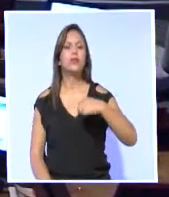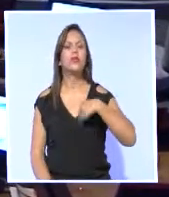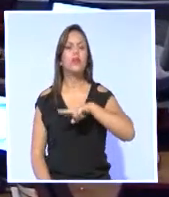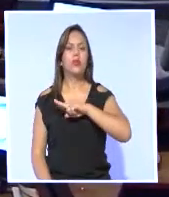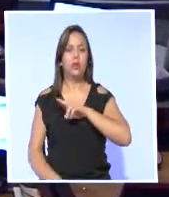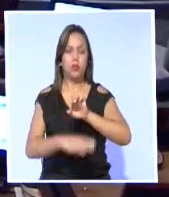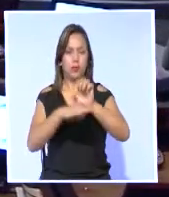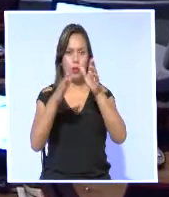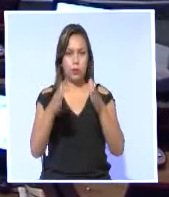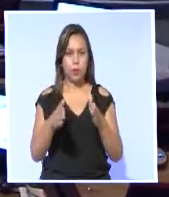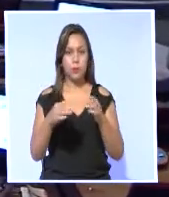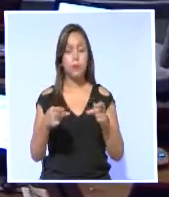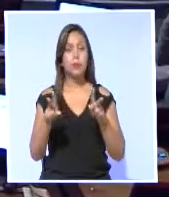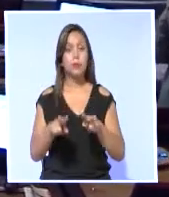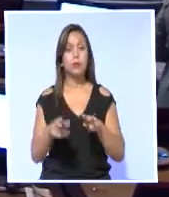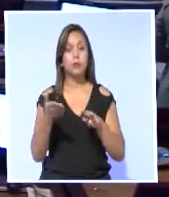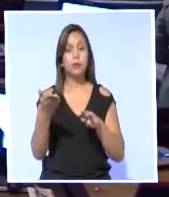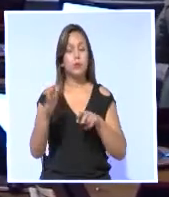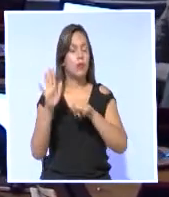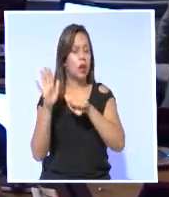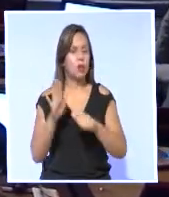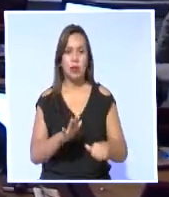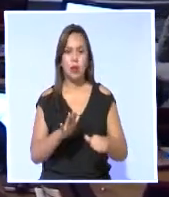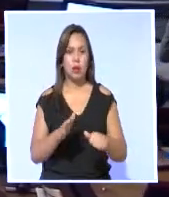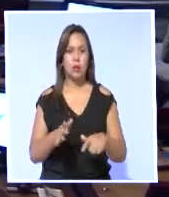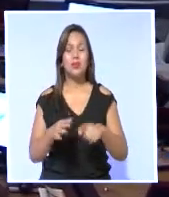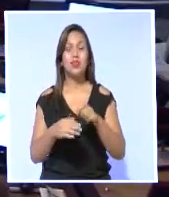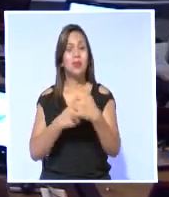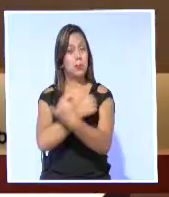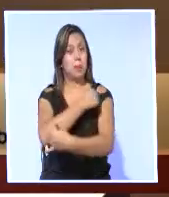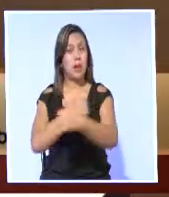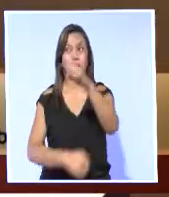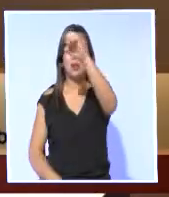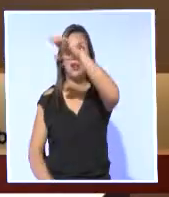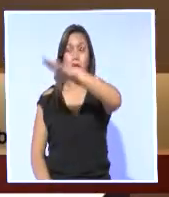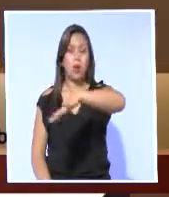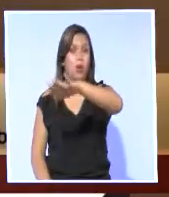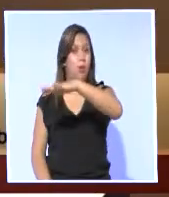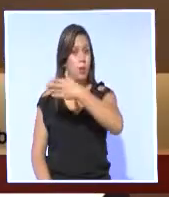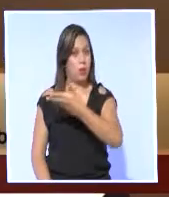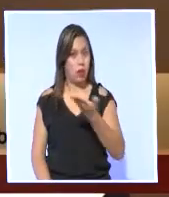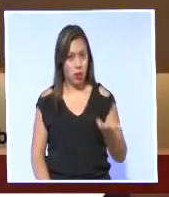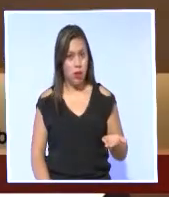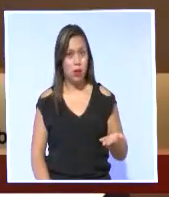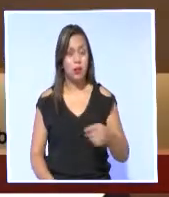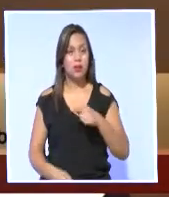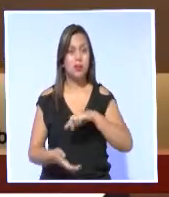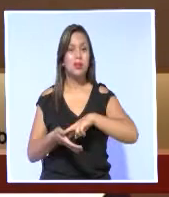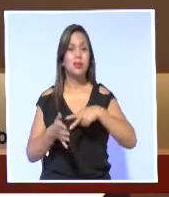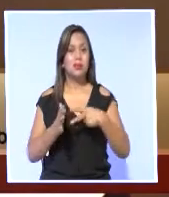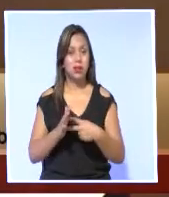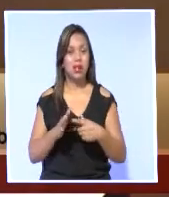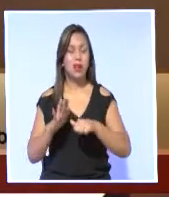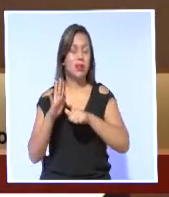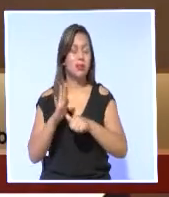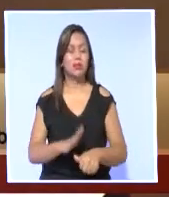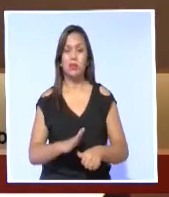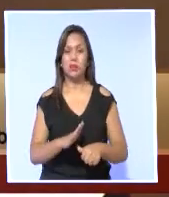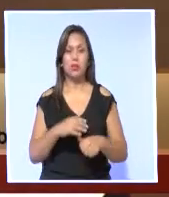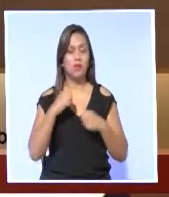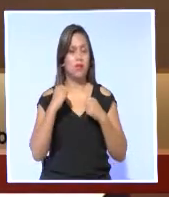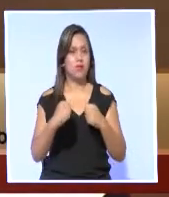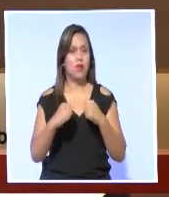cuestionó las evidentes actitudes de discriminación en los países europeos. El racismo, la discriminación,